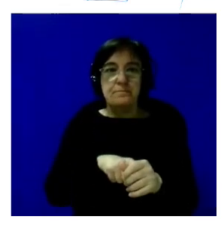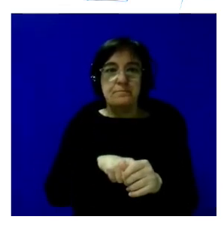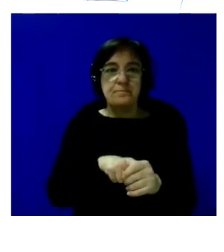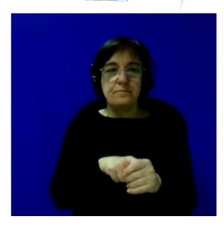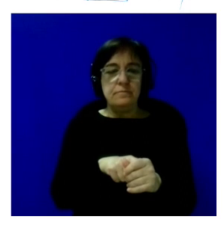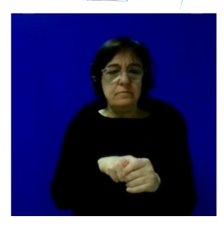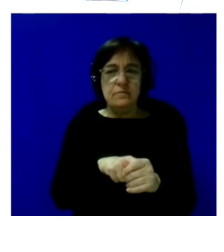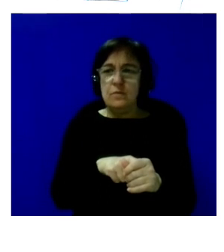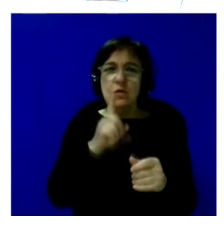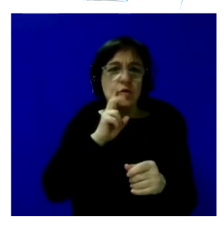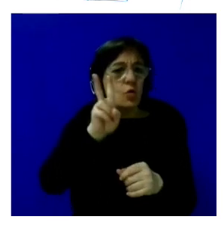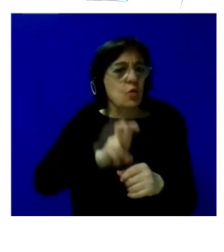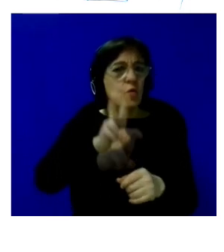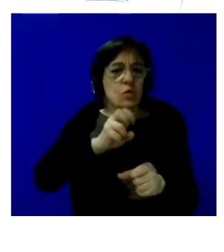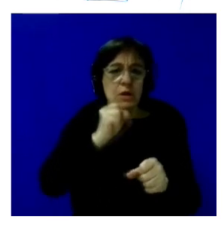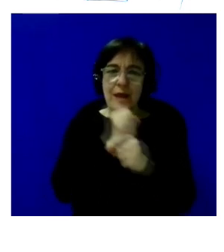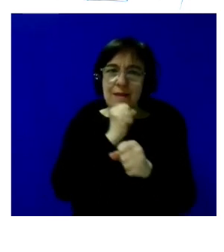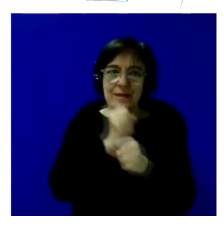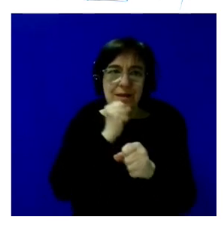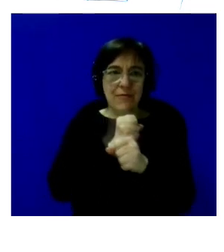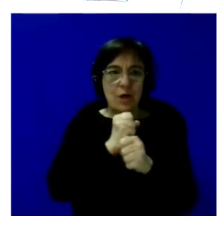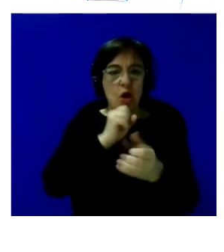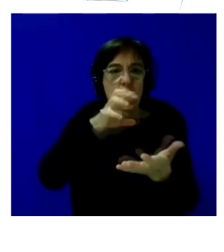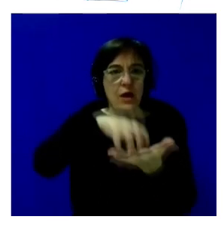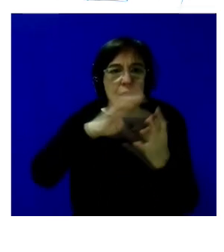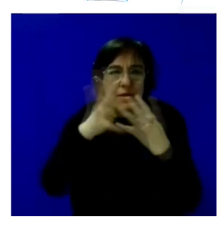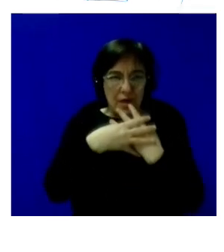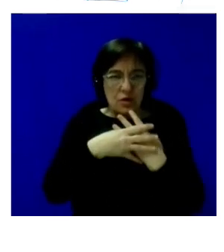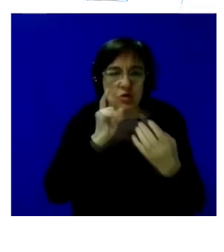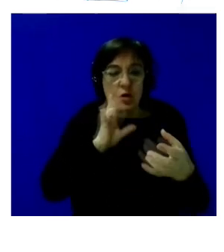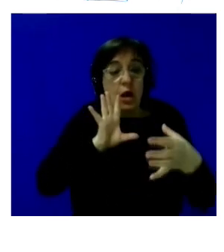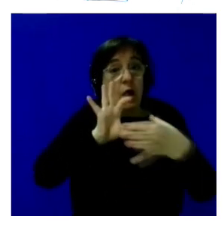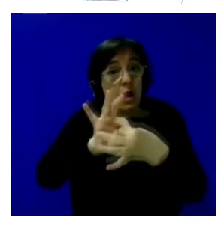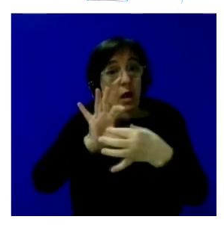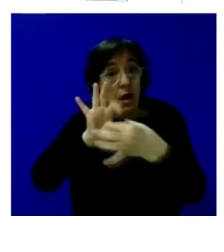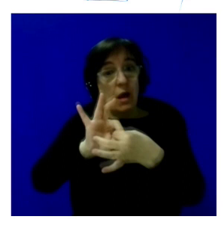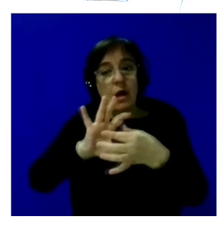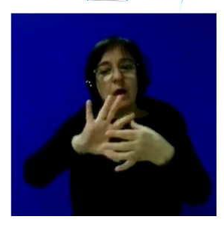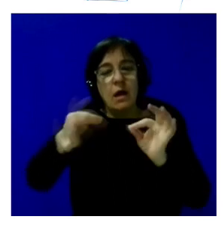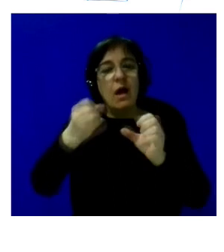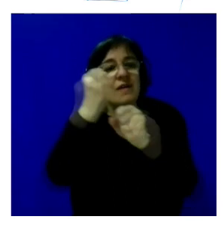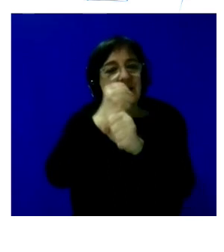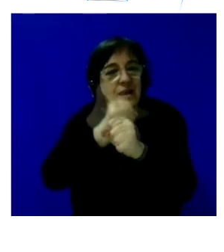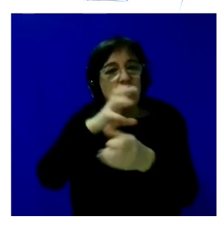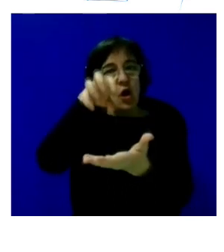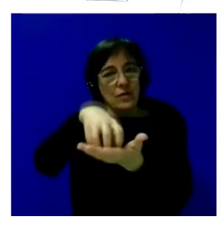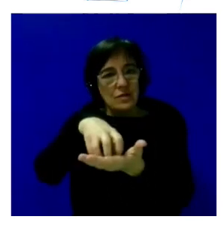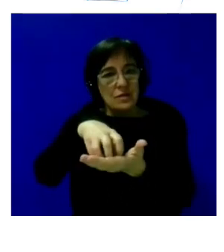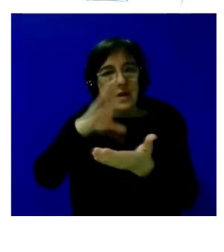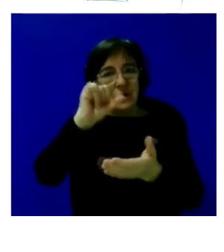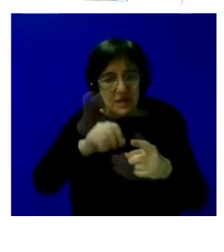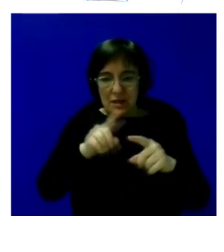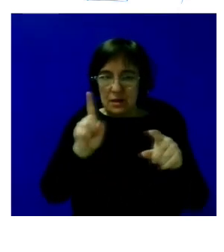ha sido útil trabajar en los centros penitenciarios y continuar y enlazar ese trabajo con los centros con los CIS